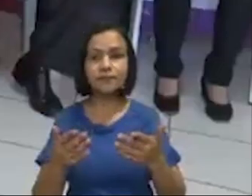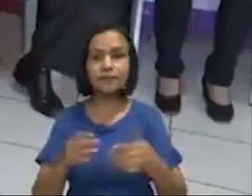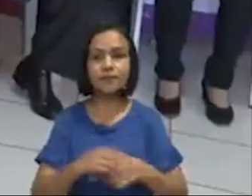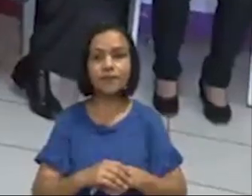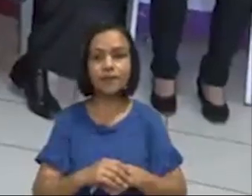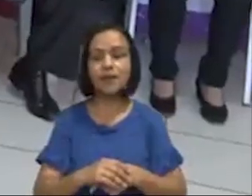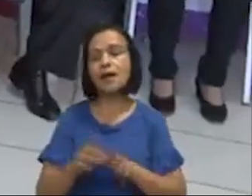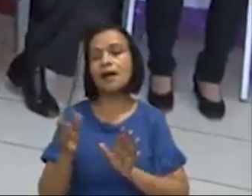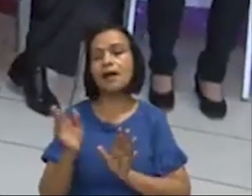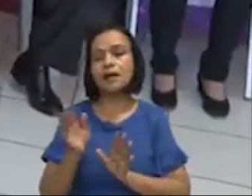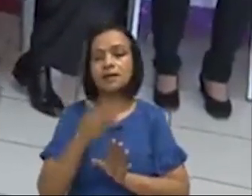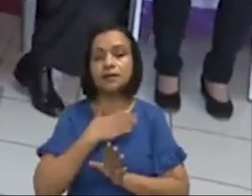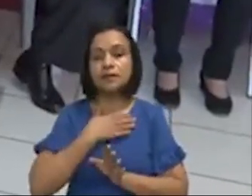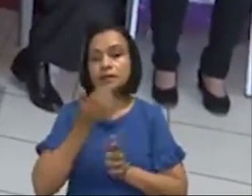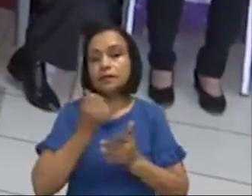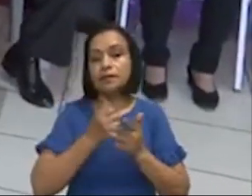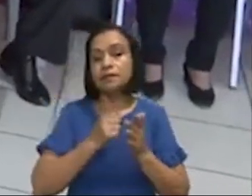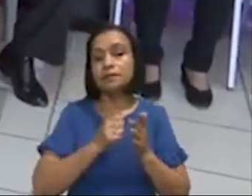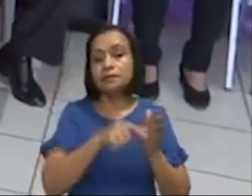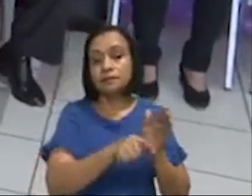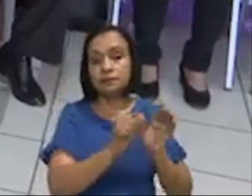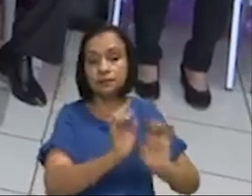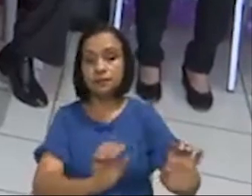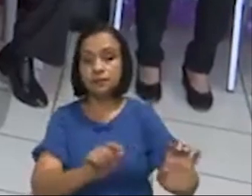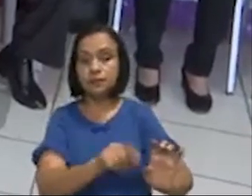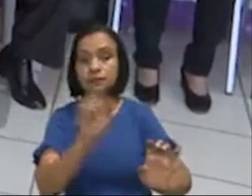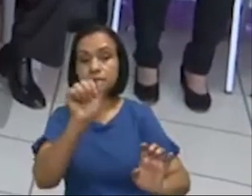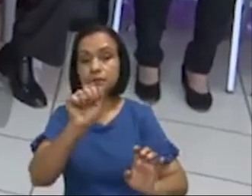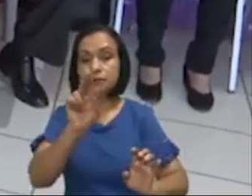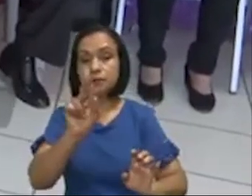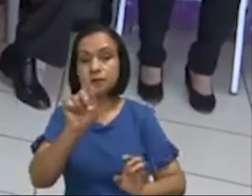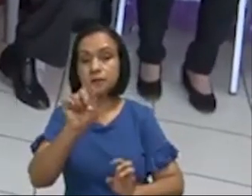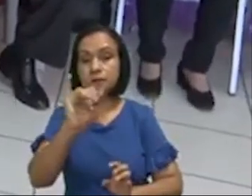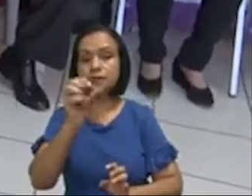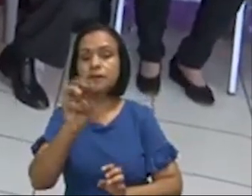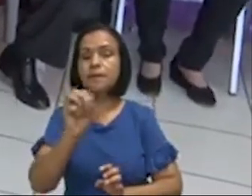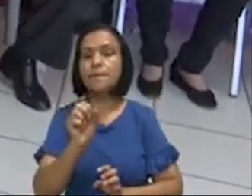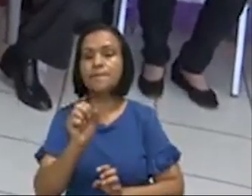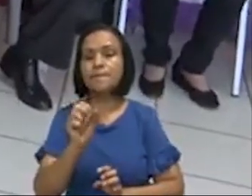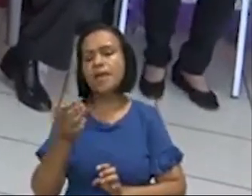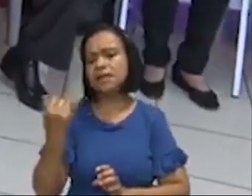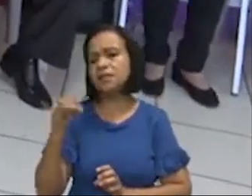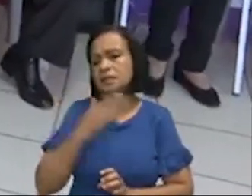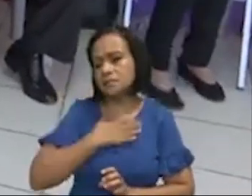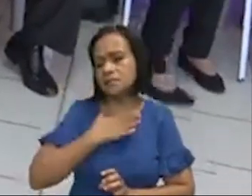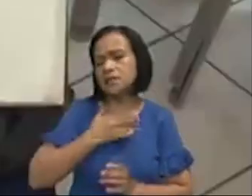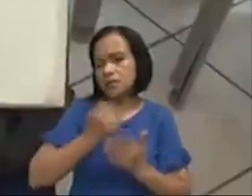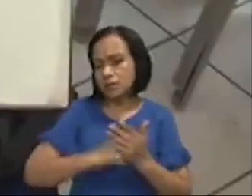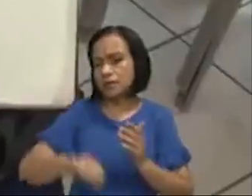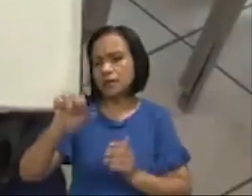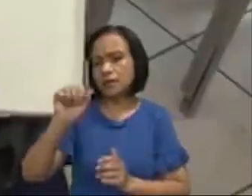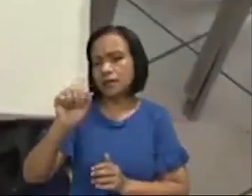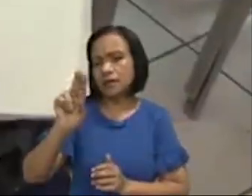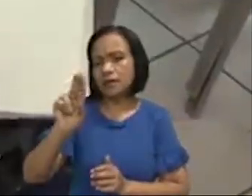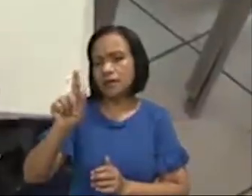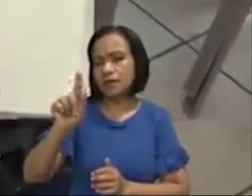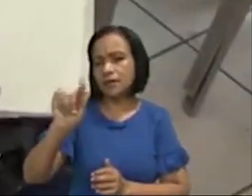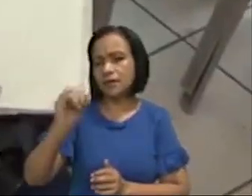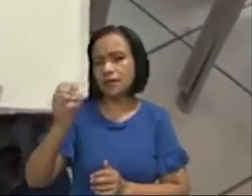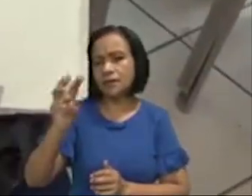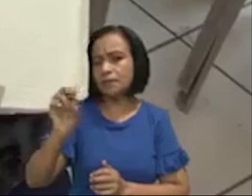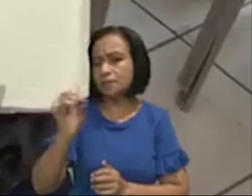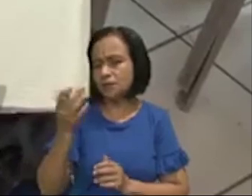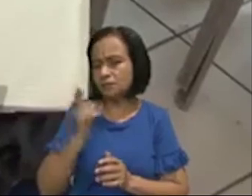ellos son los que nos verifican, nos confirman o nos descartan esas sospechas que tenemos de acuerdo a los